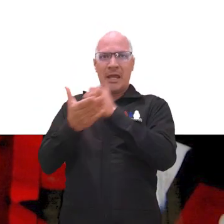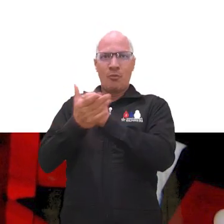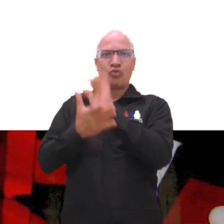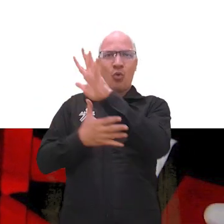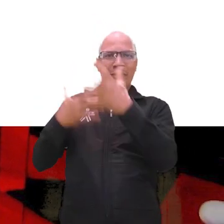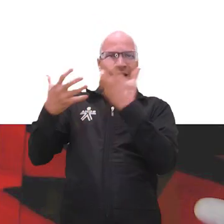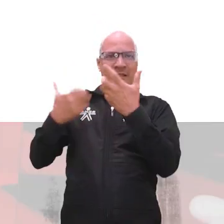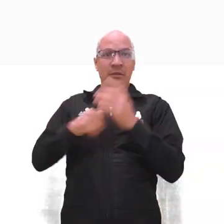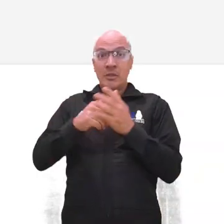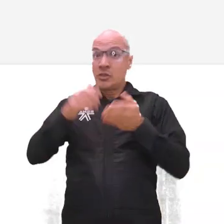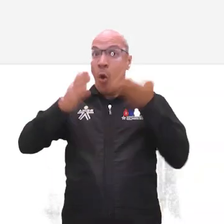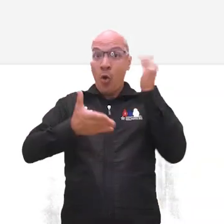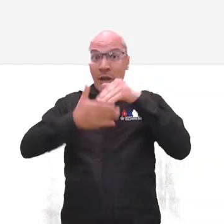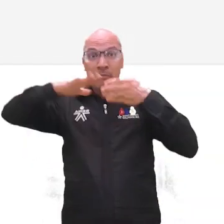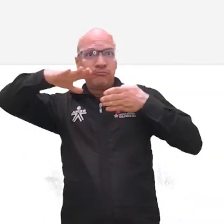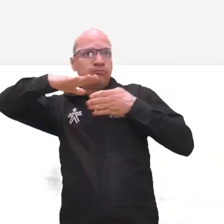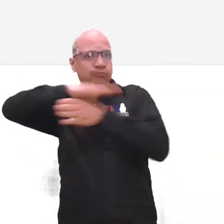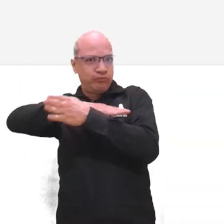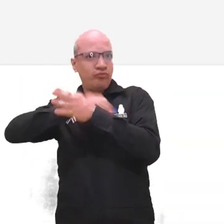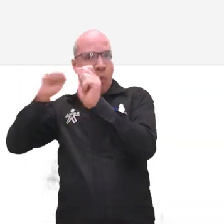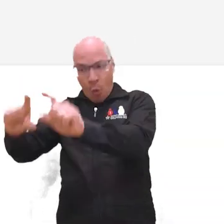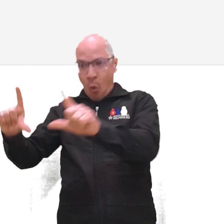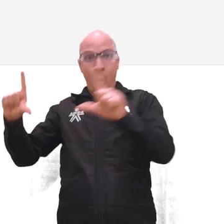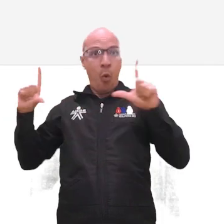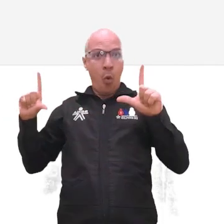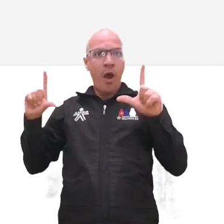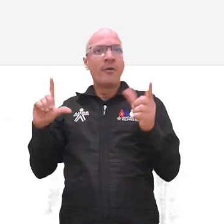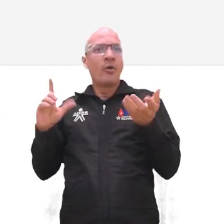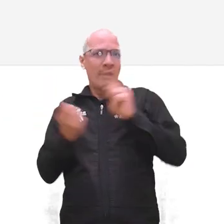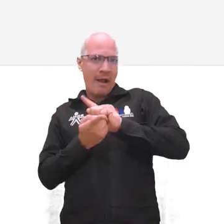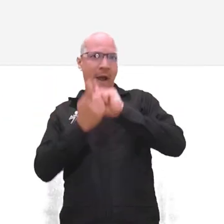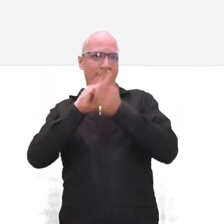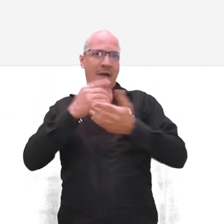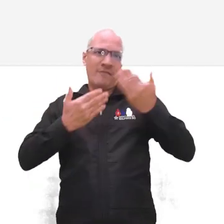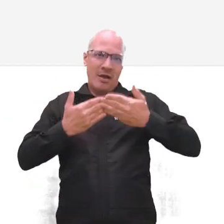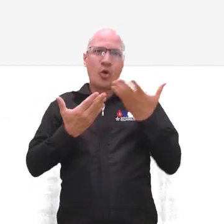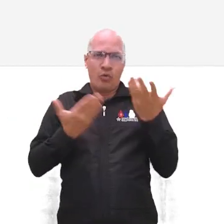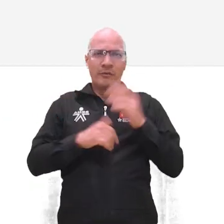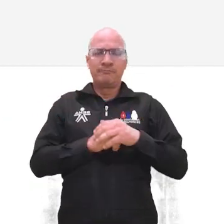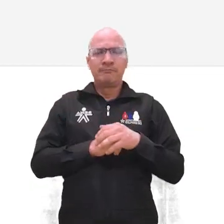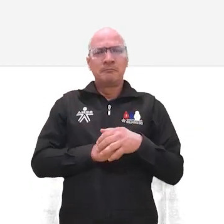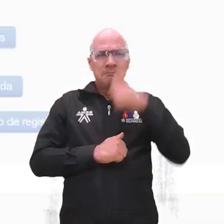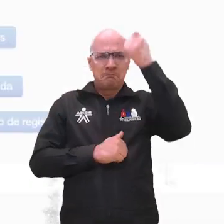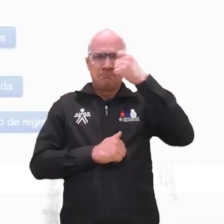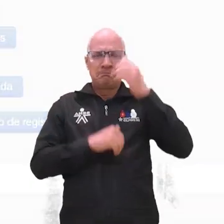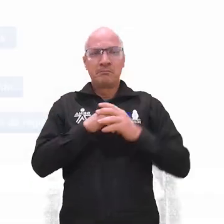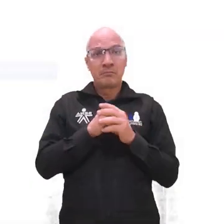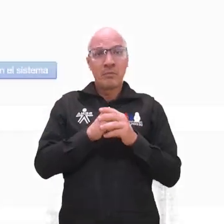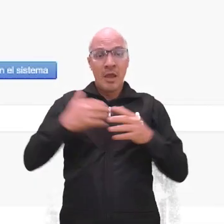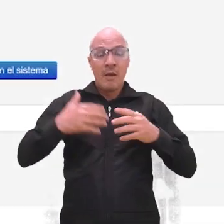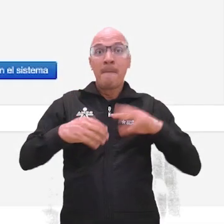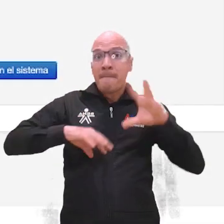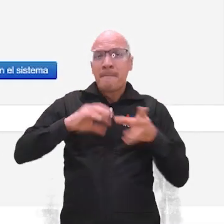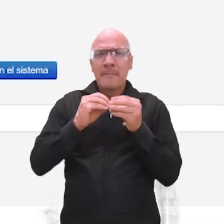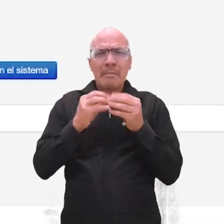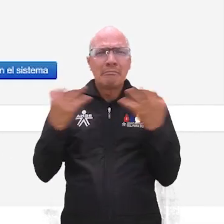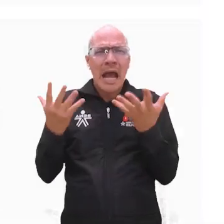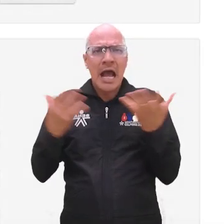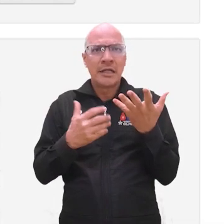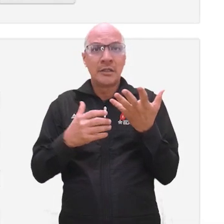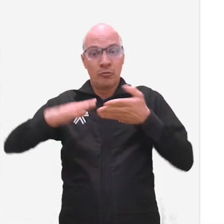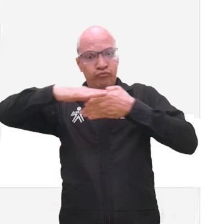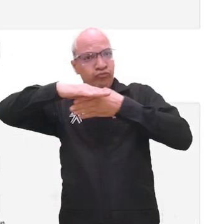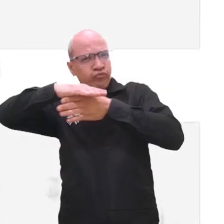al correo electrónico. Una vez accedas nuevamente a la plataforma, debes cambiarla por una de fácil recordación. Una vez inicias